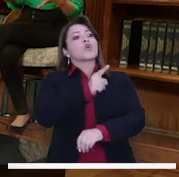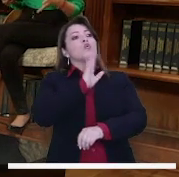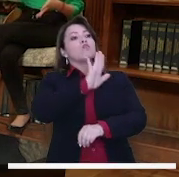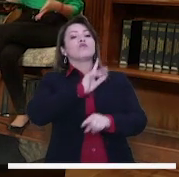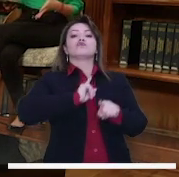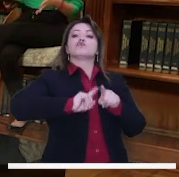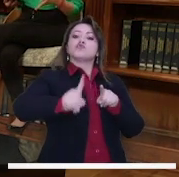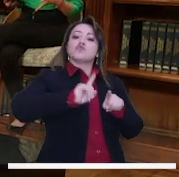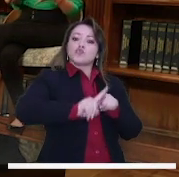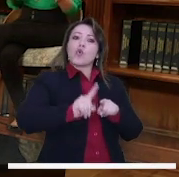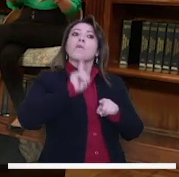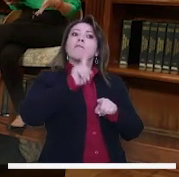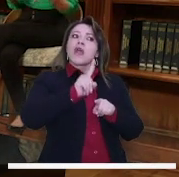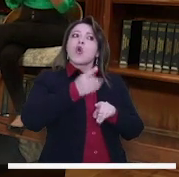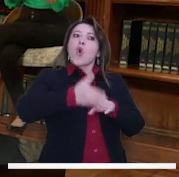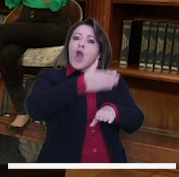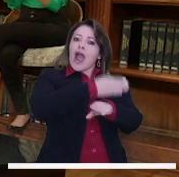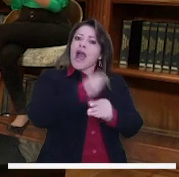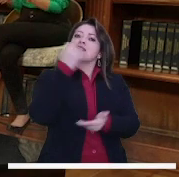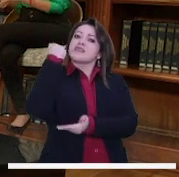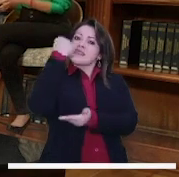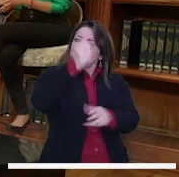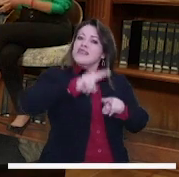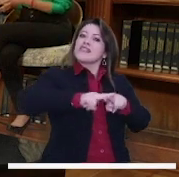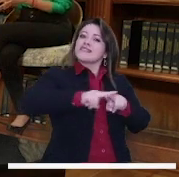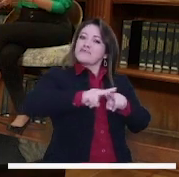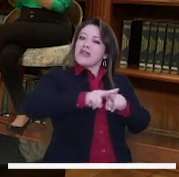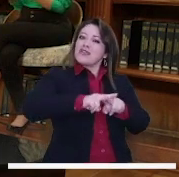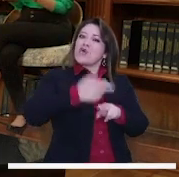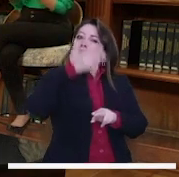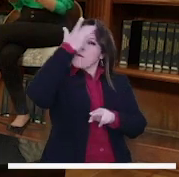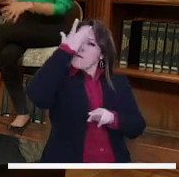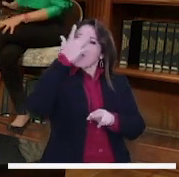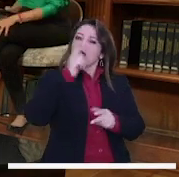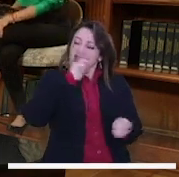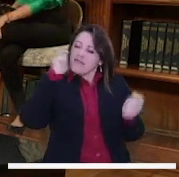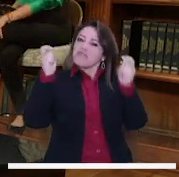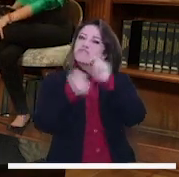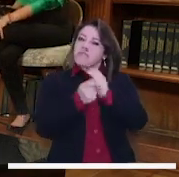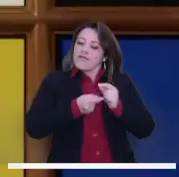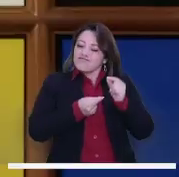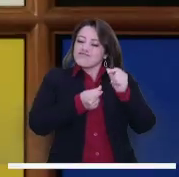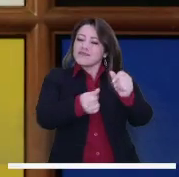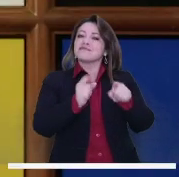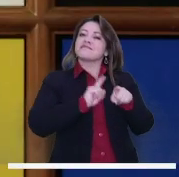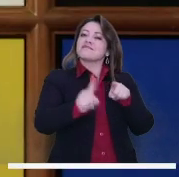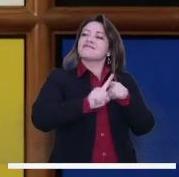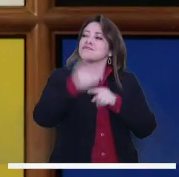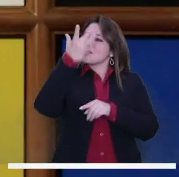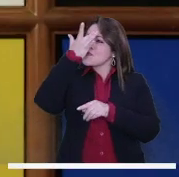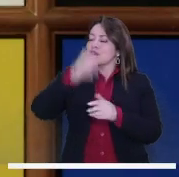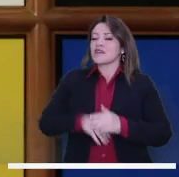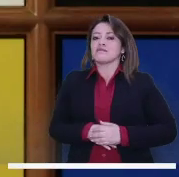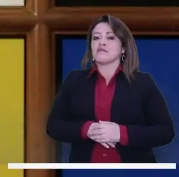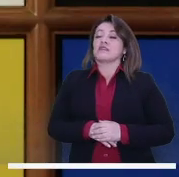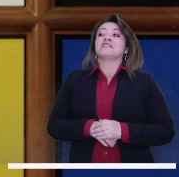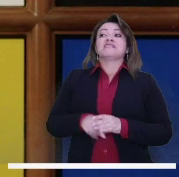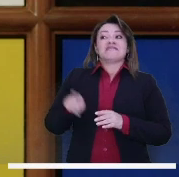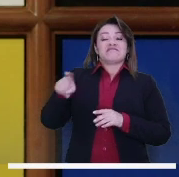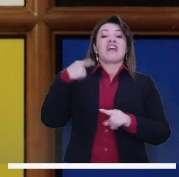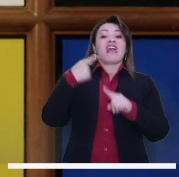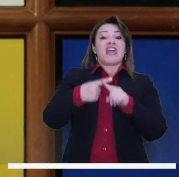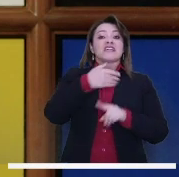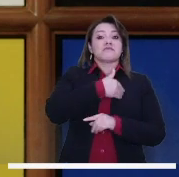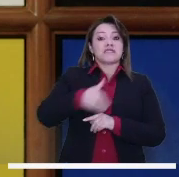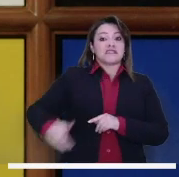inversión que era para el metro y la había destinado para el Transmilenio. ¿Usted está de acuerdo con esa afirmación? Pues lo primero que tengo que decir es que Ernesto Samper no